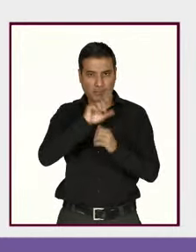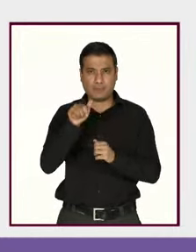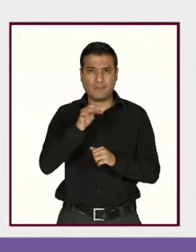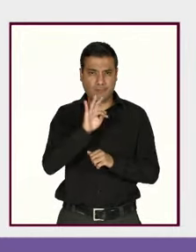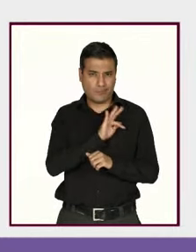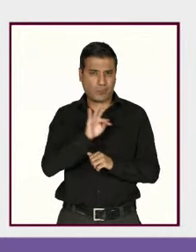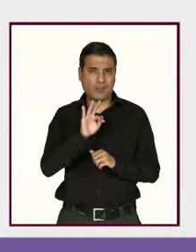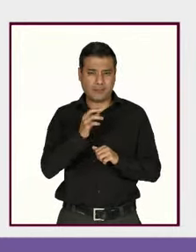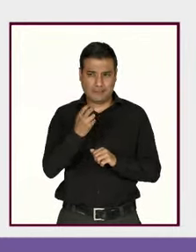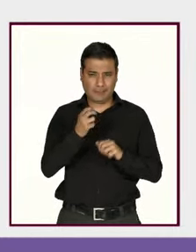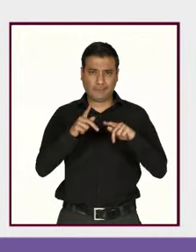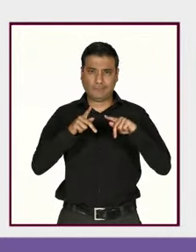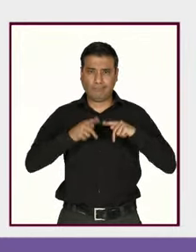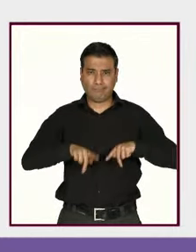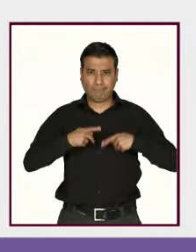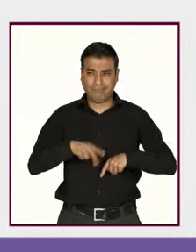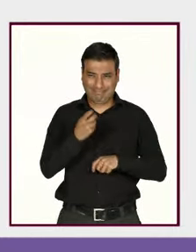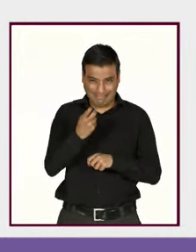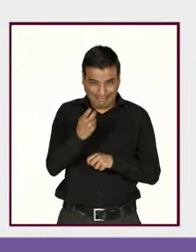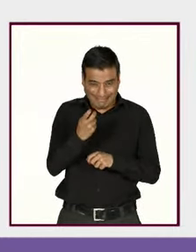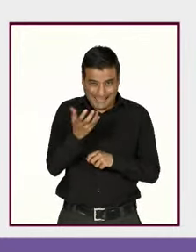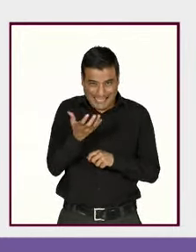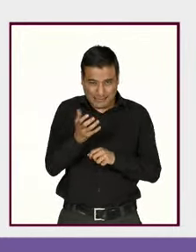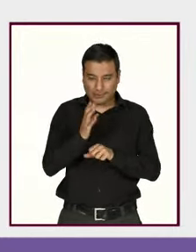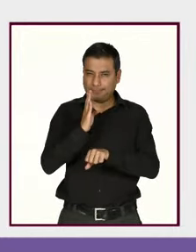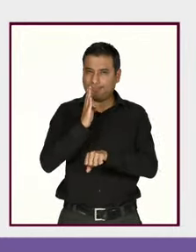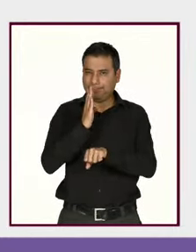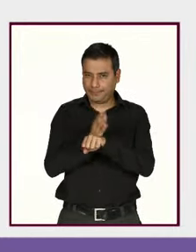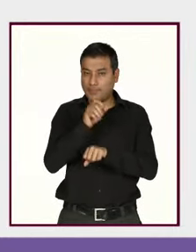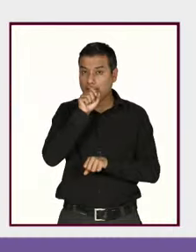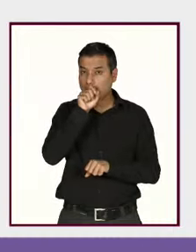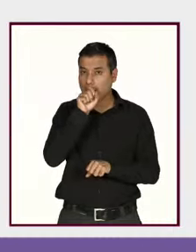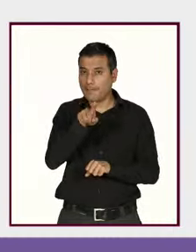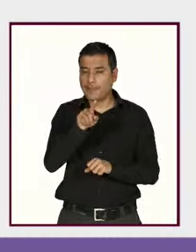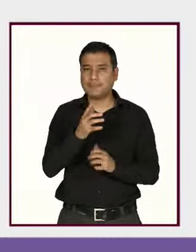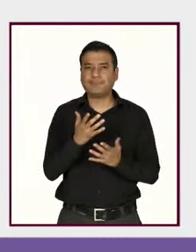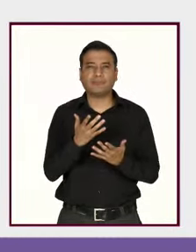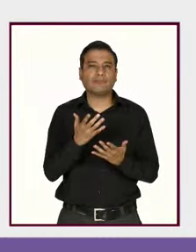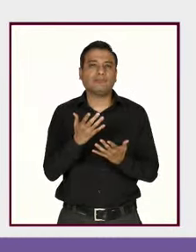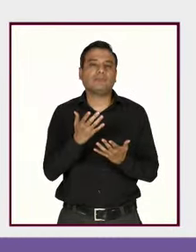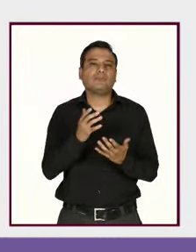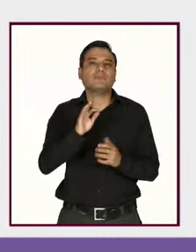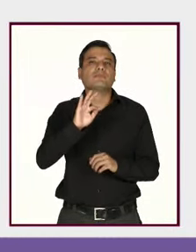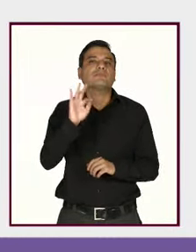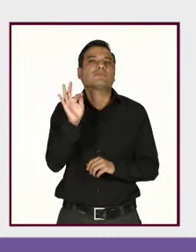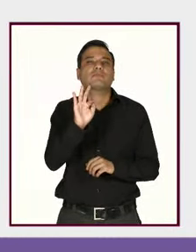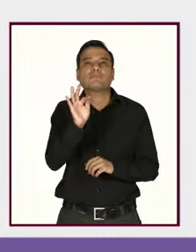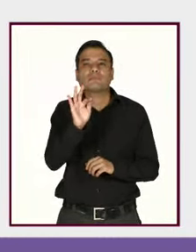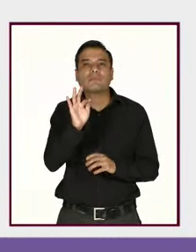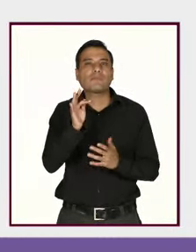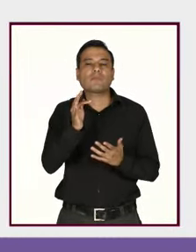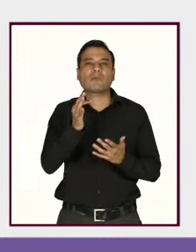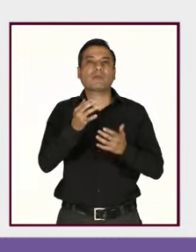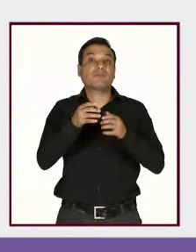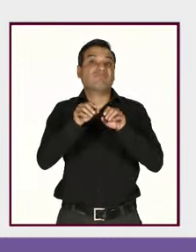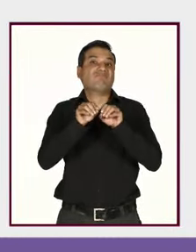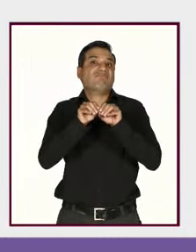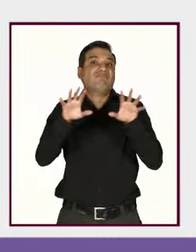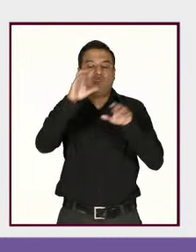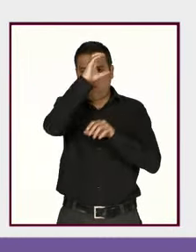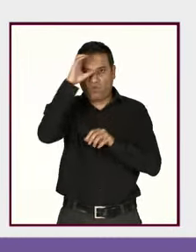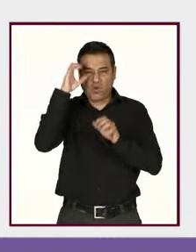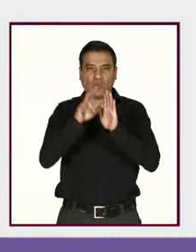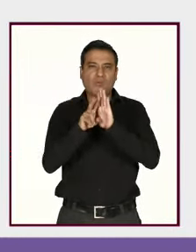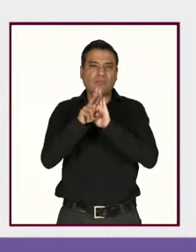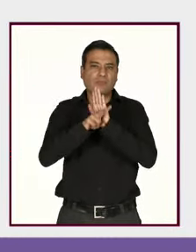comunitaria para estas conductas violentas no sumarse a las campañas de desprestigio o de contenido discriminador es muy fácil